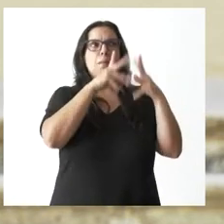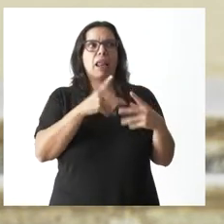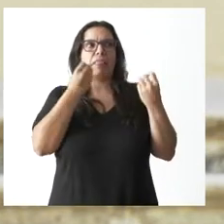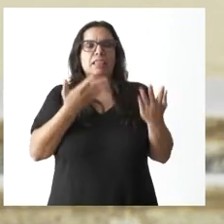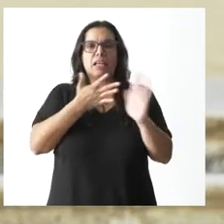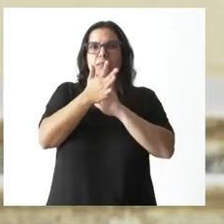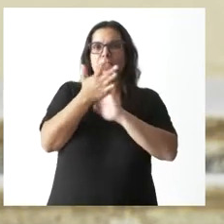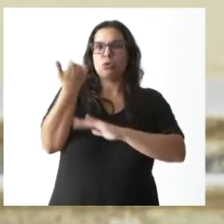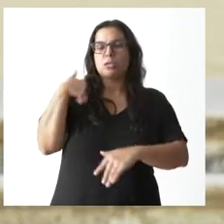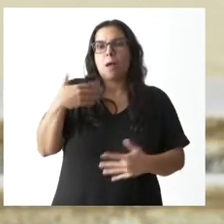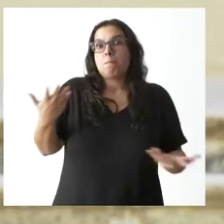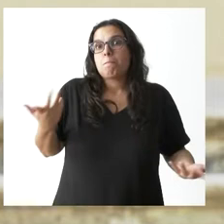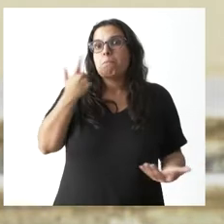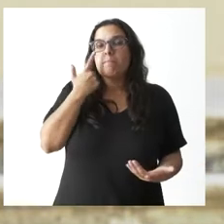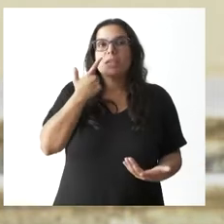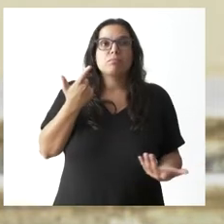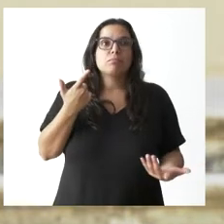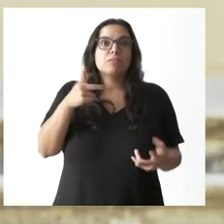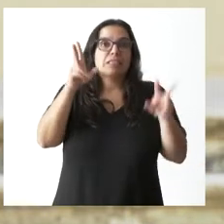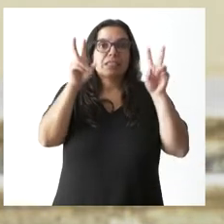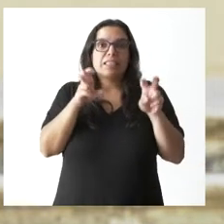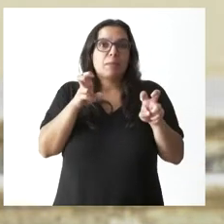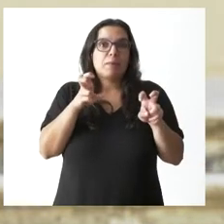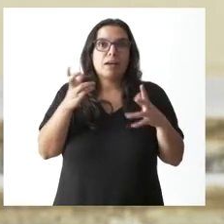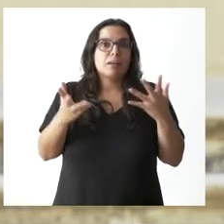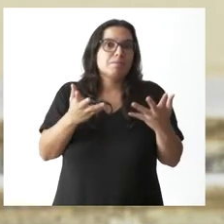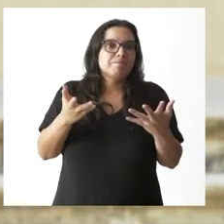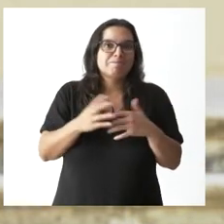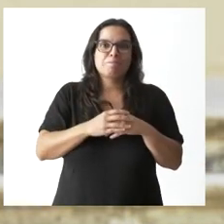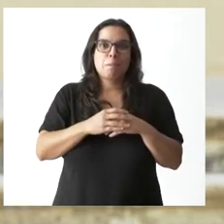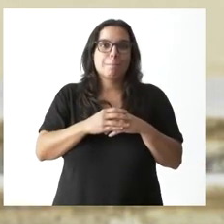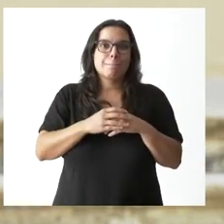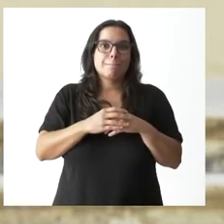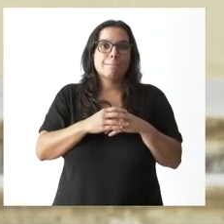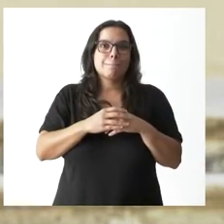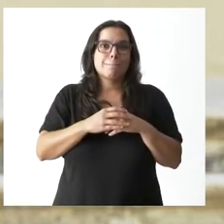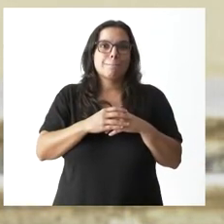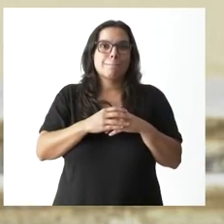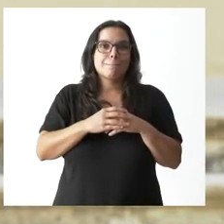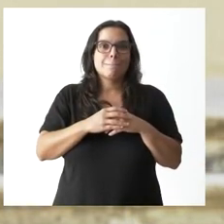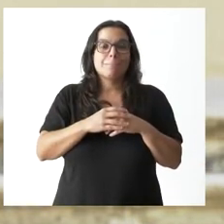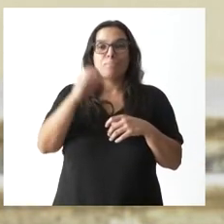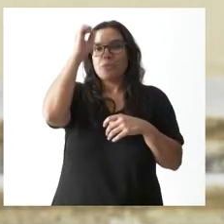mire, son cuestiones que la valoración que yo tengo que hacer es positiva, por supuesto.